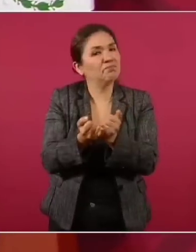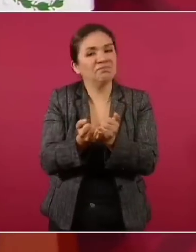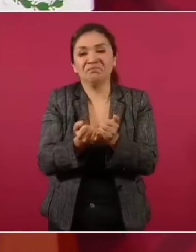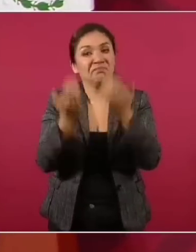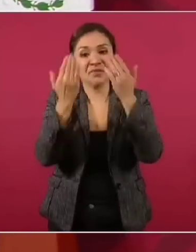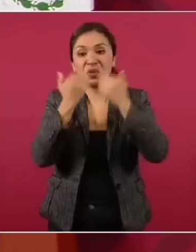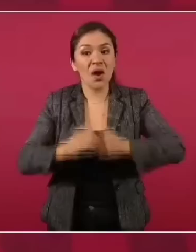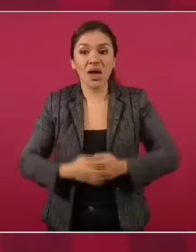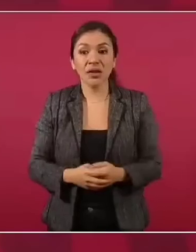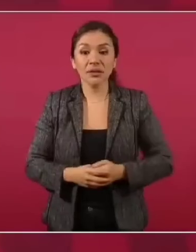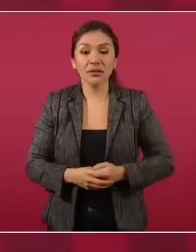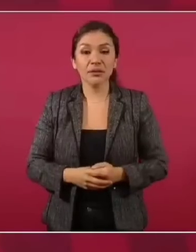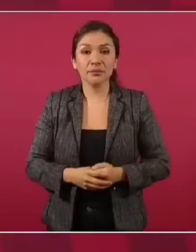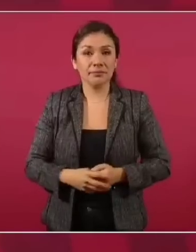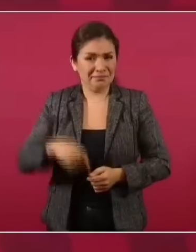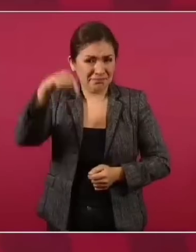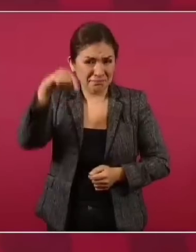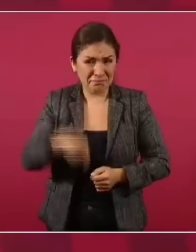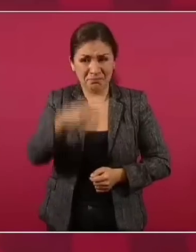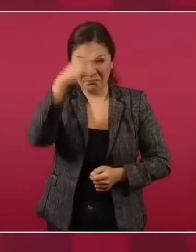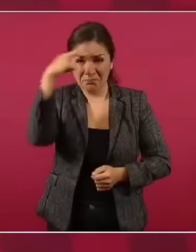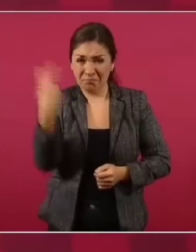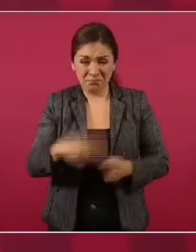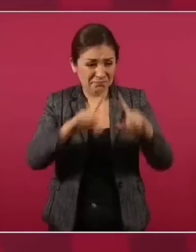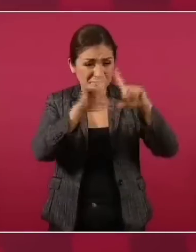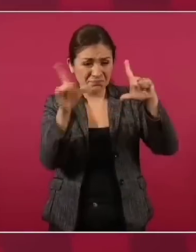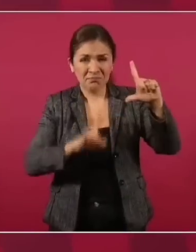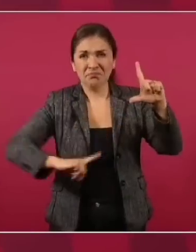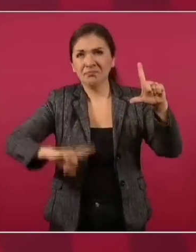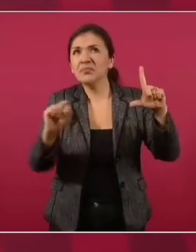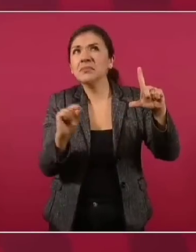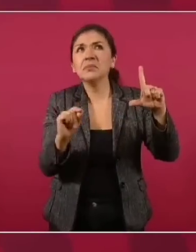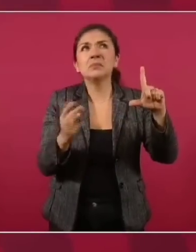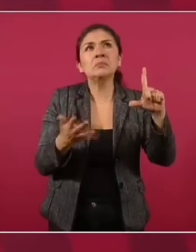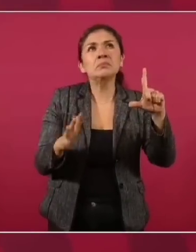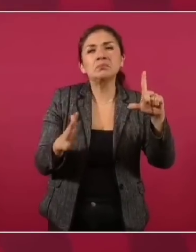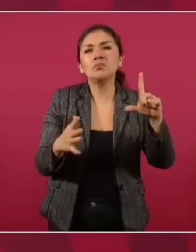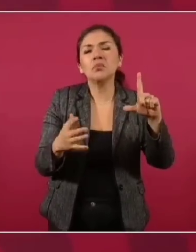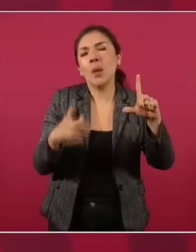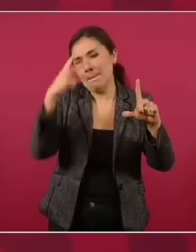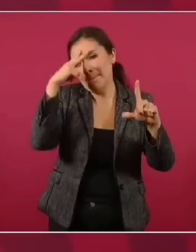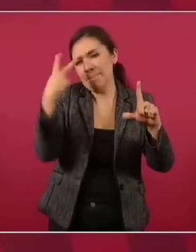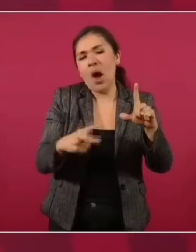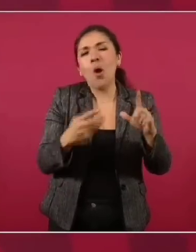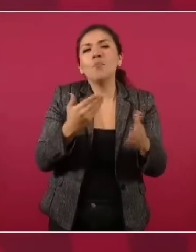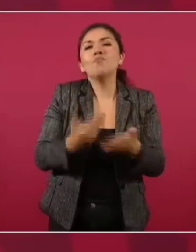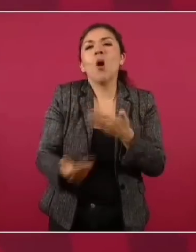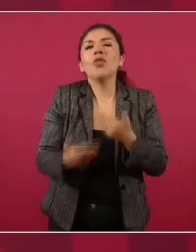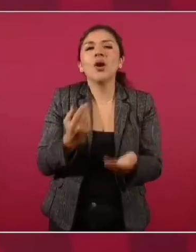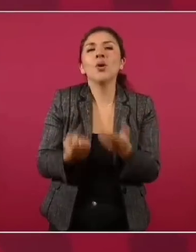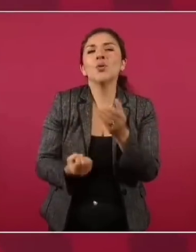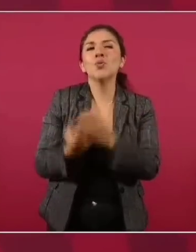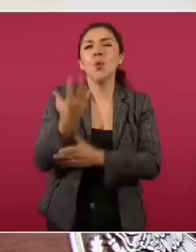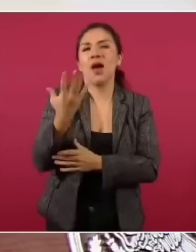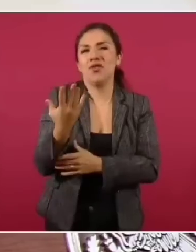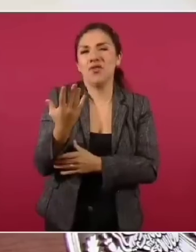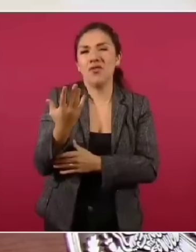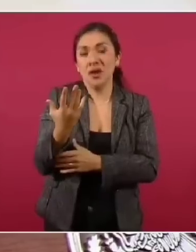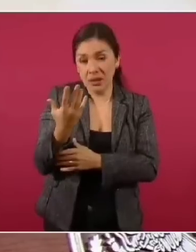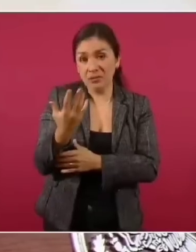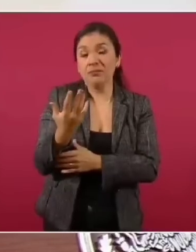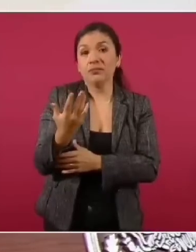En el México, vamos a decir, moderno, la